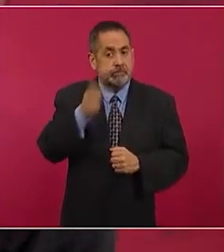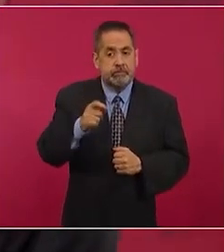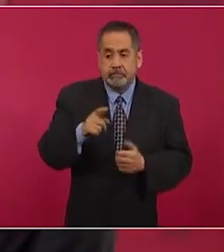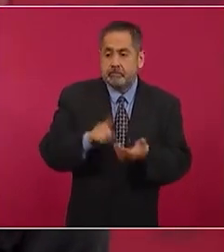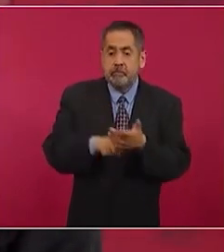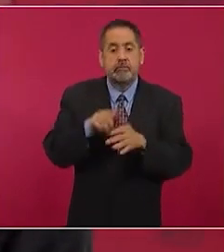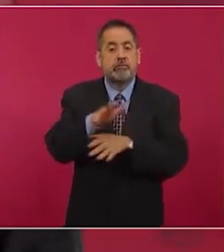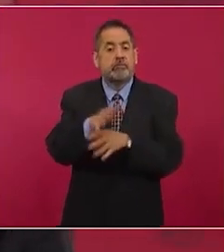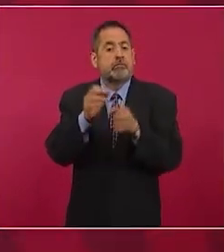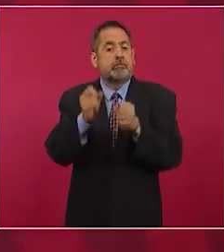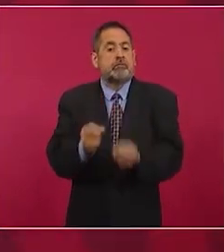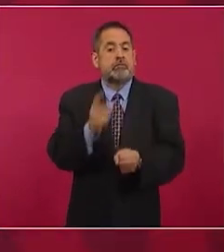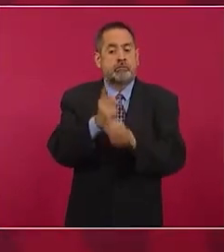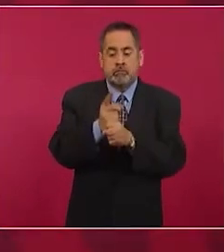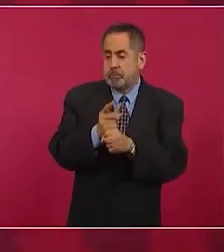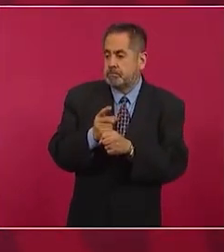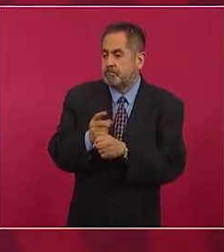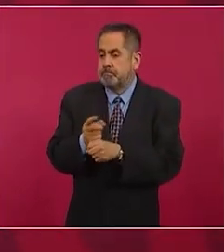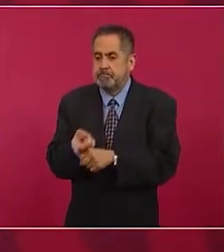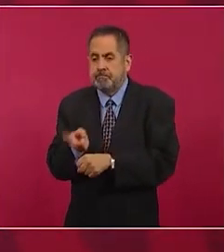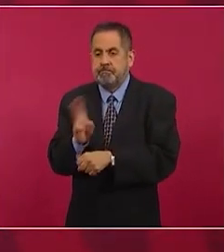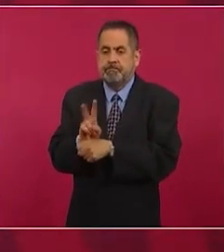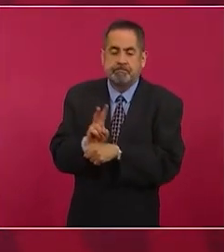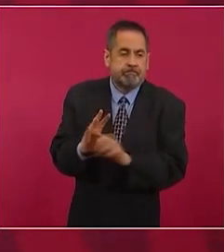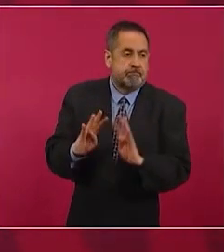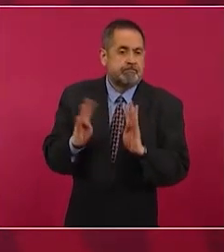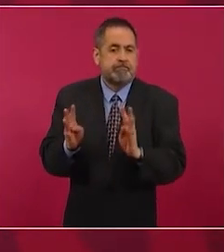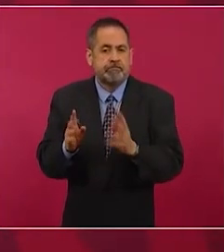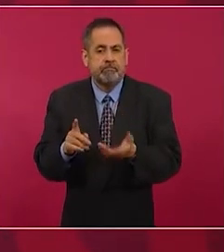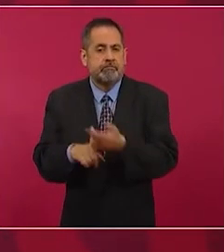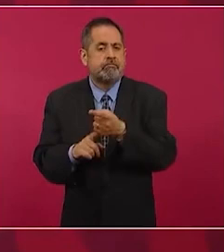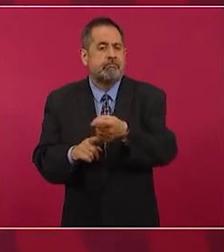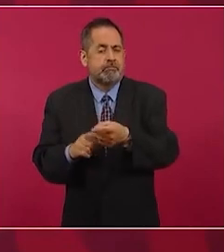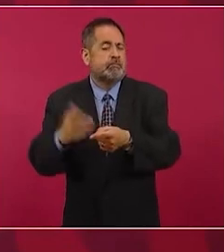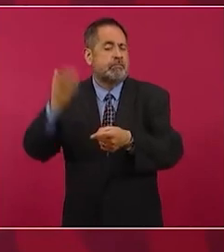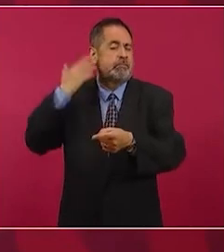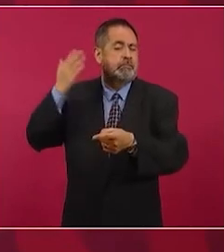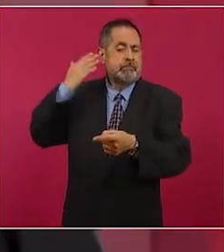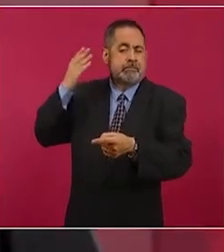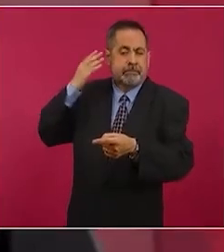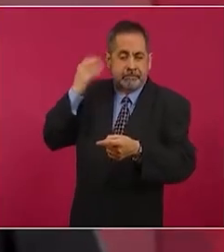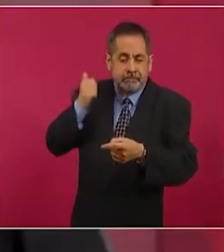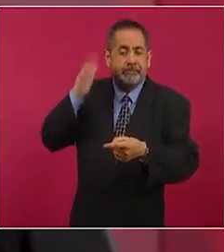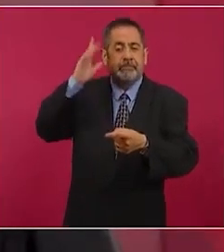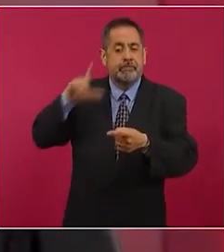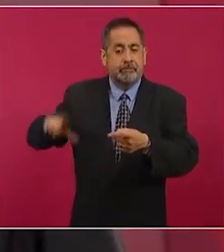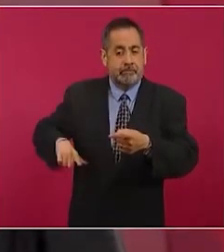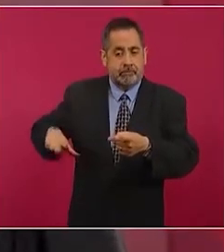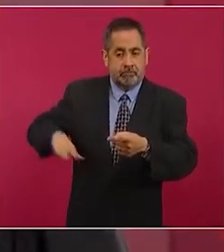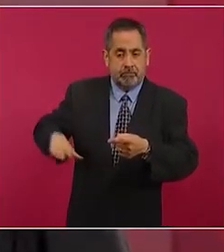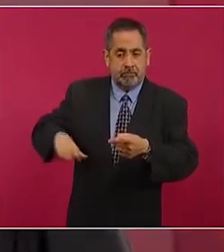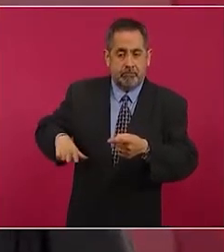seguridad en algunos gobiernos estaba en manos de la delincuencia.